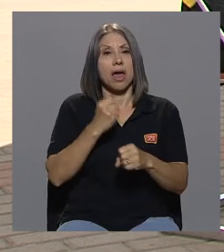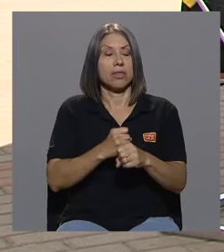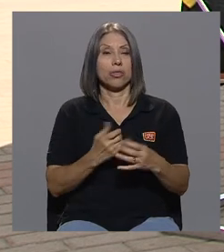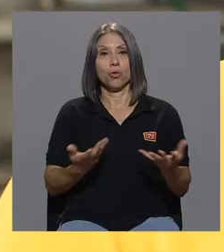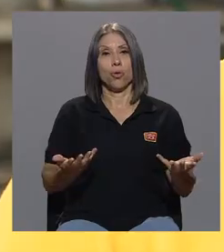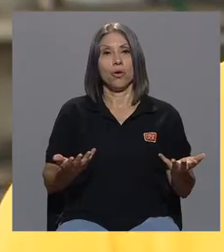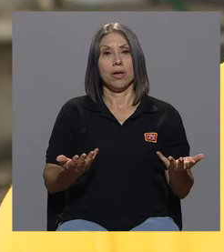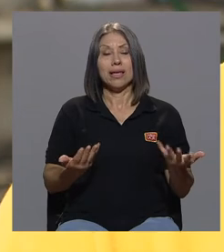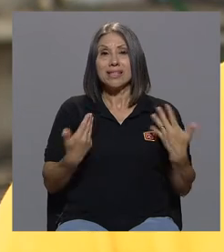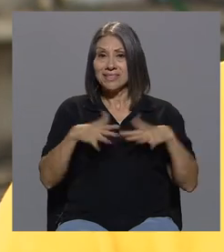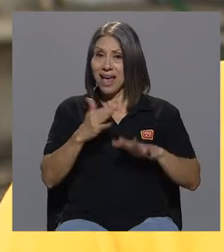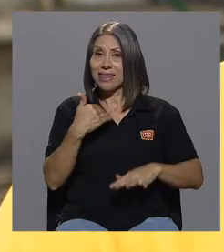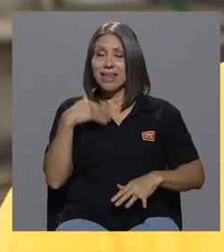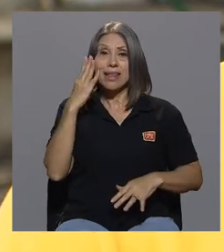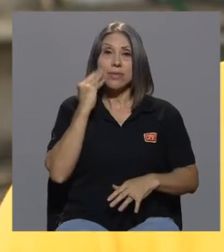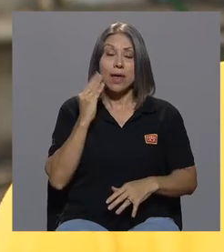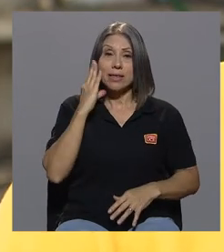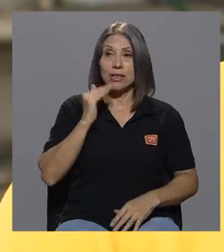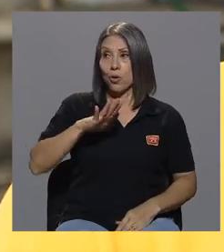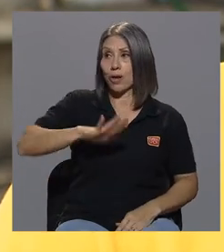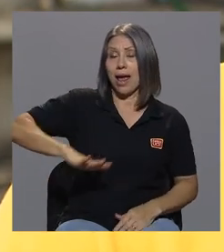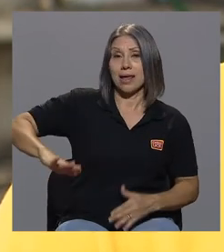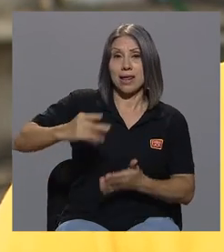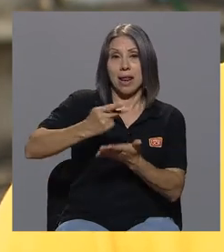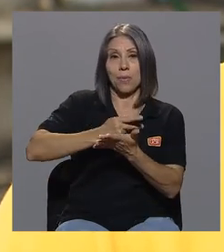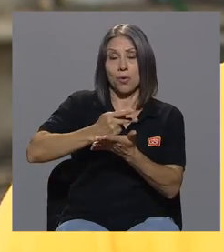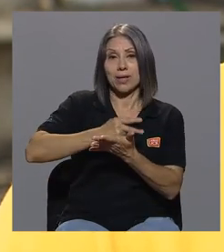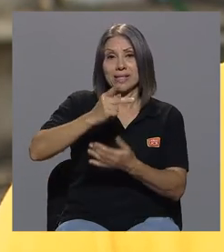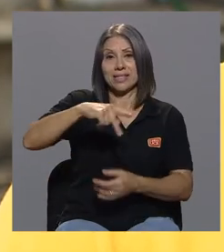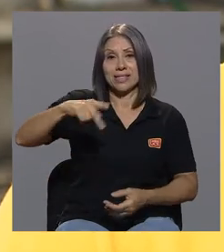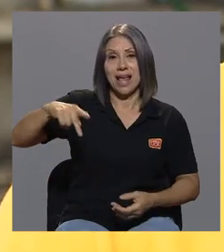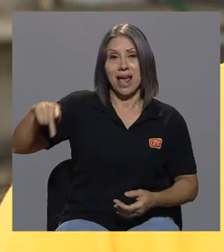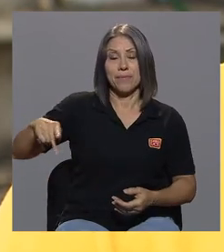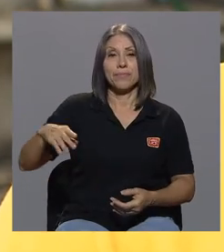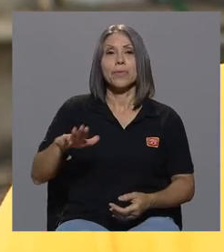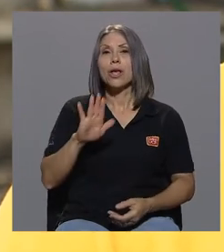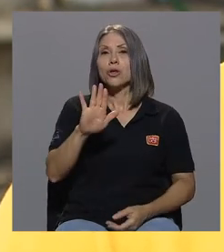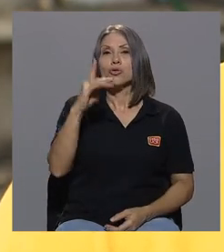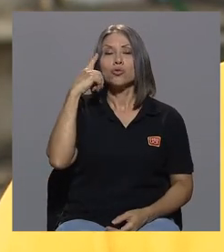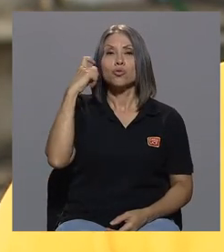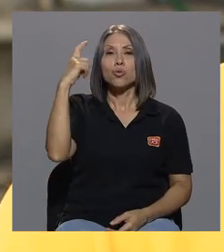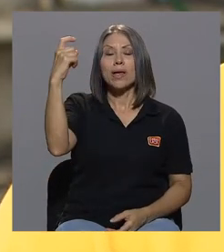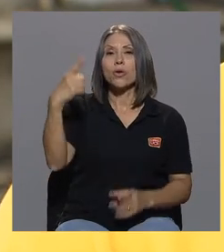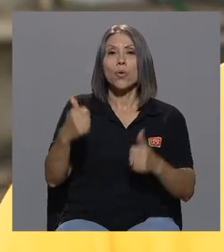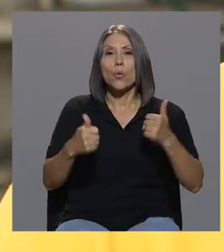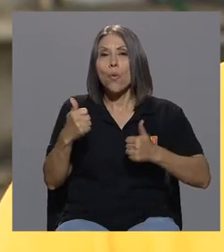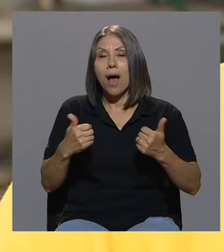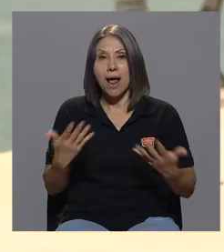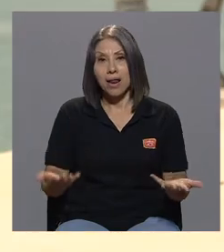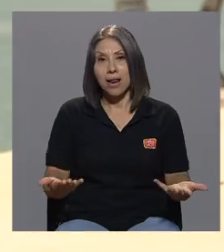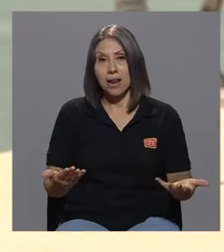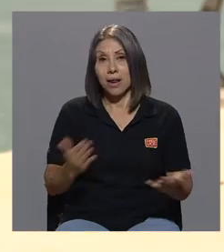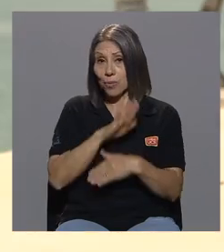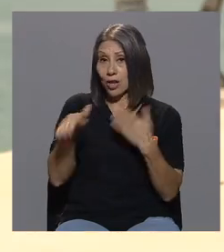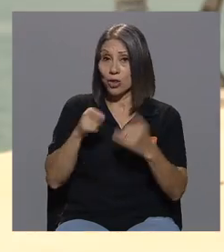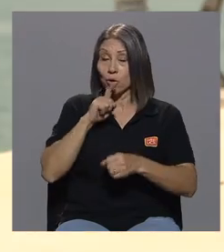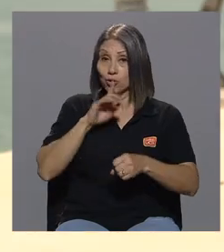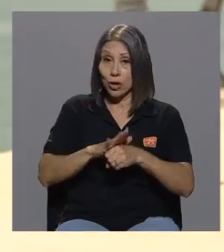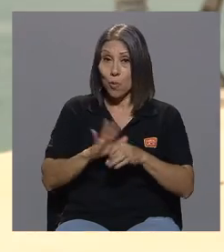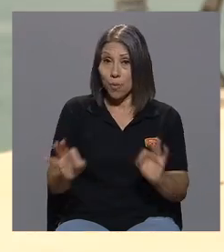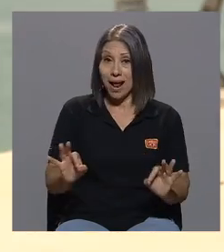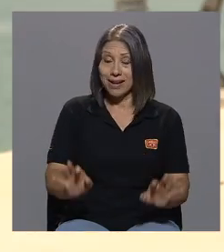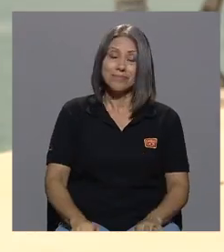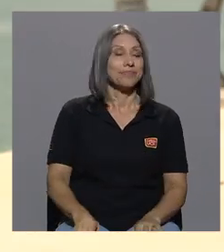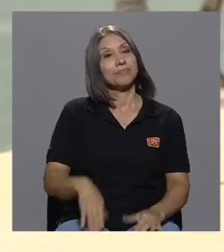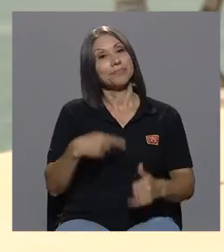una trayectoria en la provincia ¿cuál es el sueño que tiene Don Mario? ¿que a todos se le cumplen? mira en primer lugar